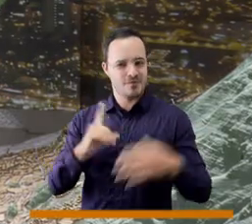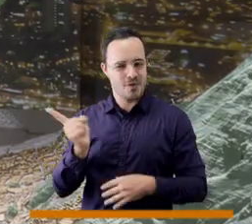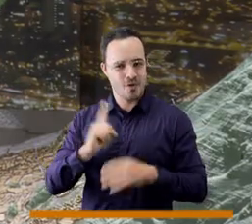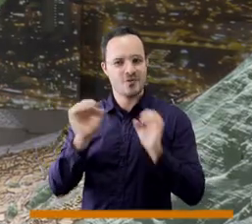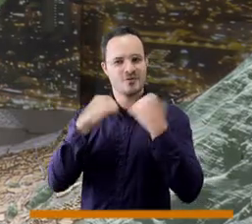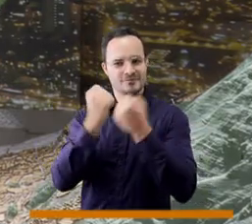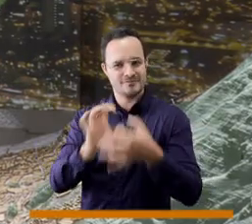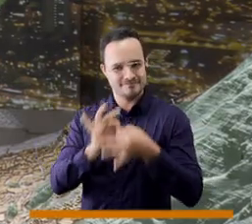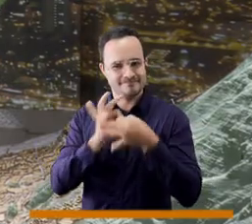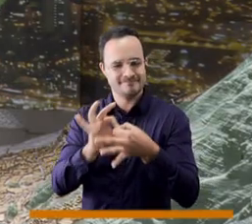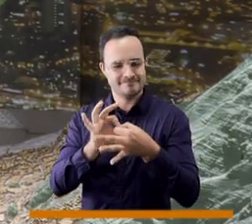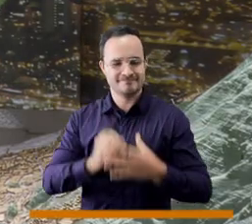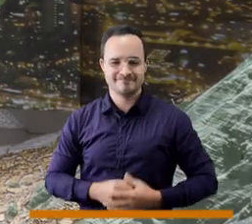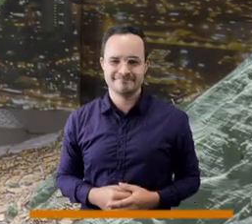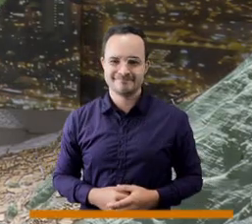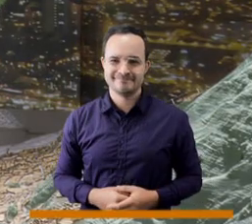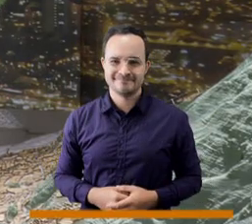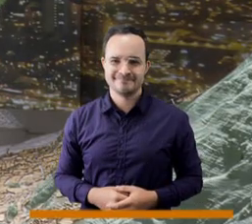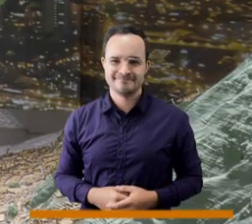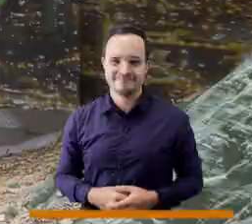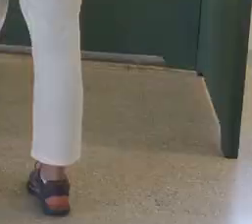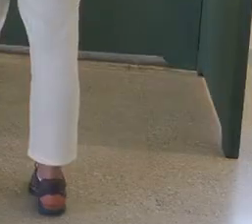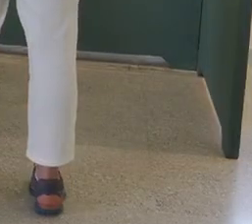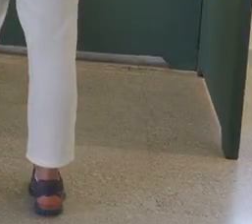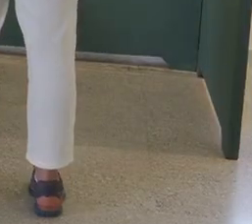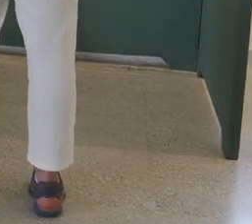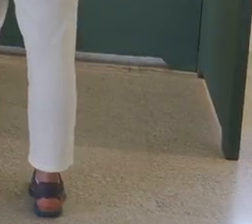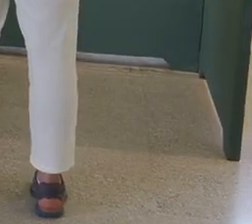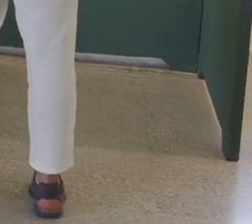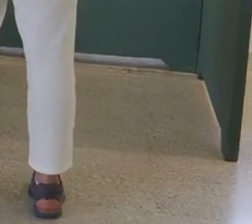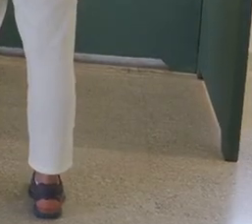nuestra ciudad porque el consejo somos tú y yo